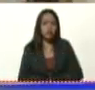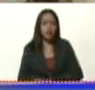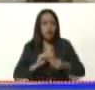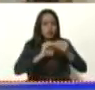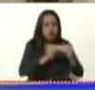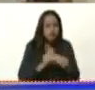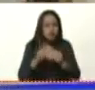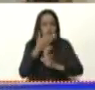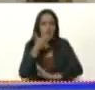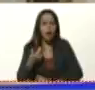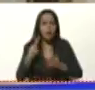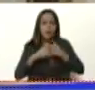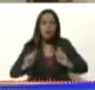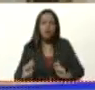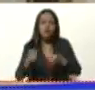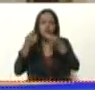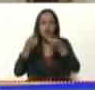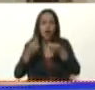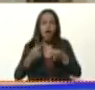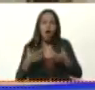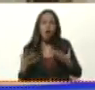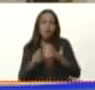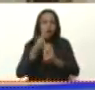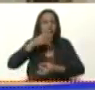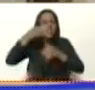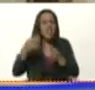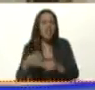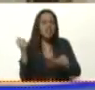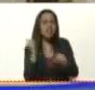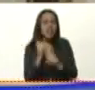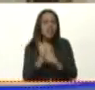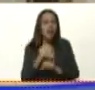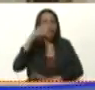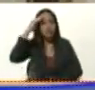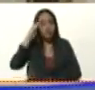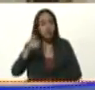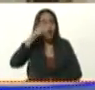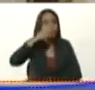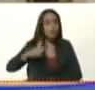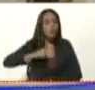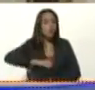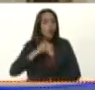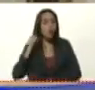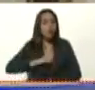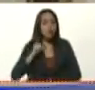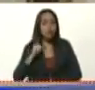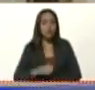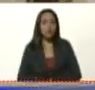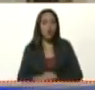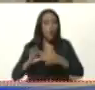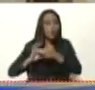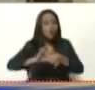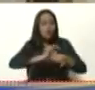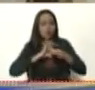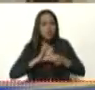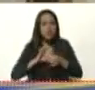Pero logramos con la verdad y con la acción cívico-militar-policial unida,